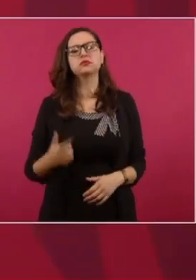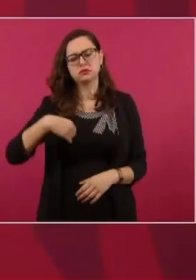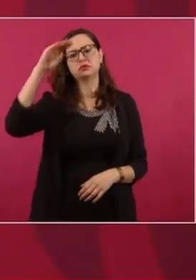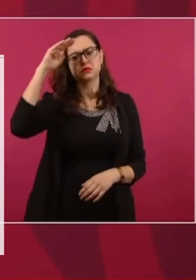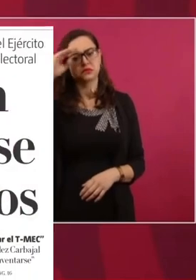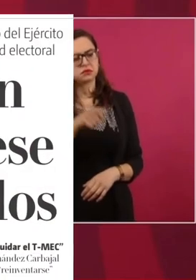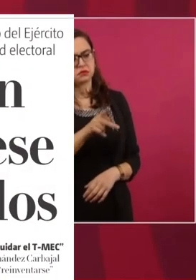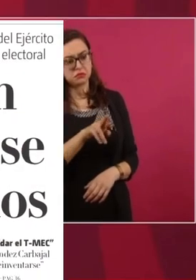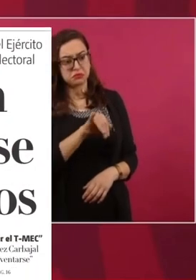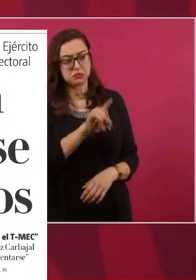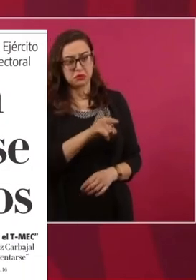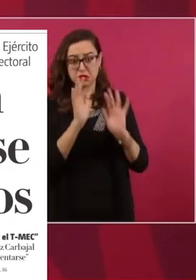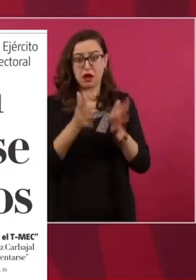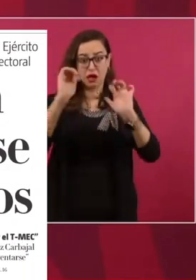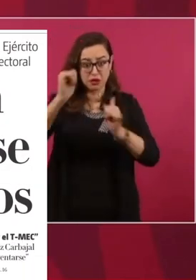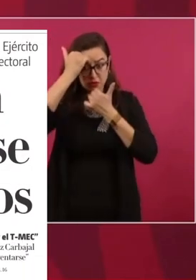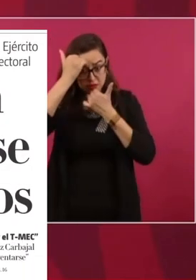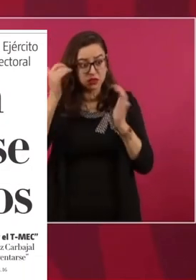en rectificar?